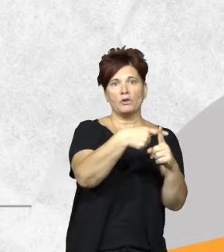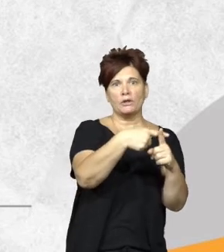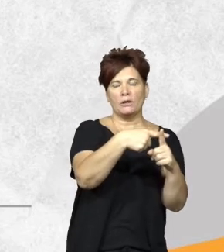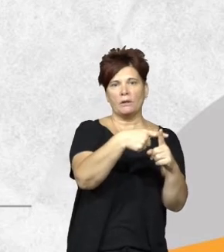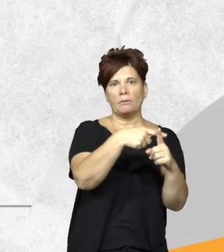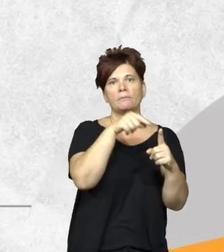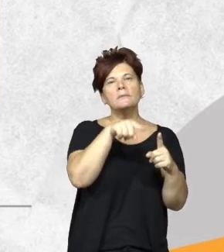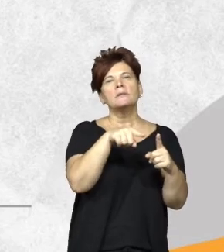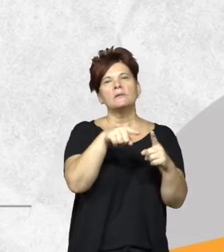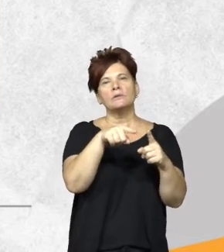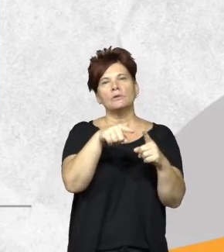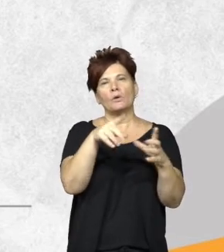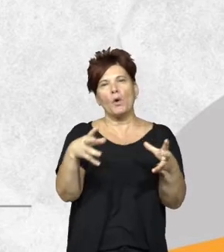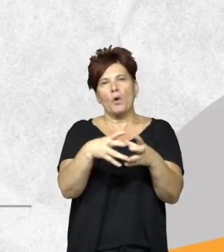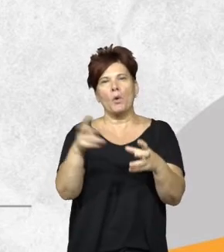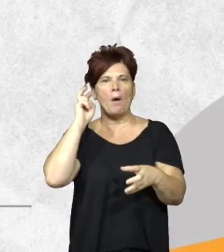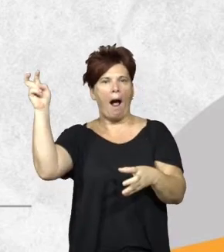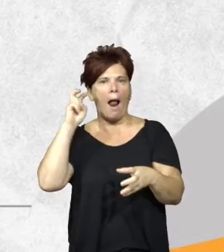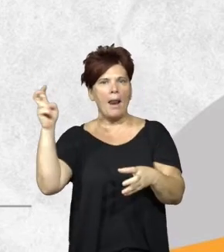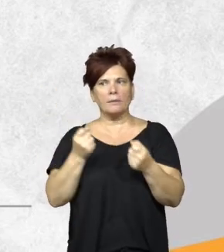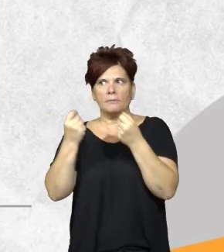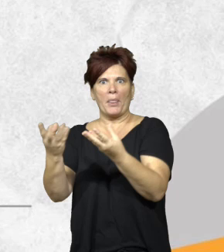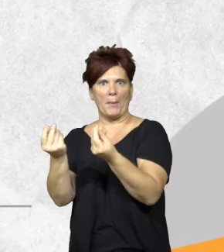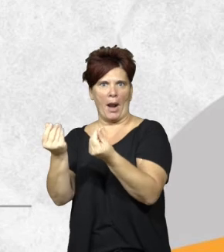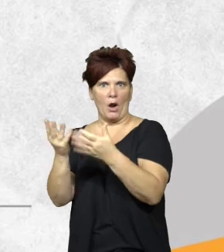es el conjunto de alertas que pasan a validación